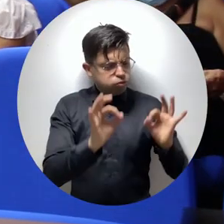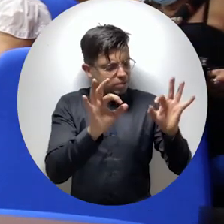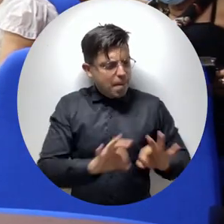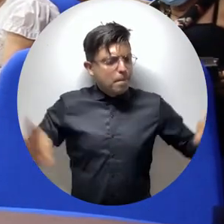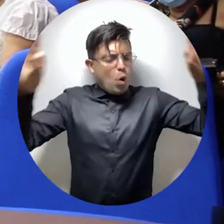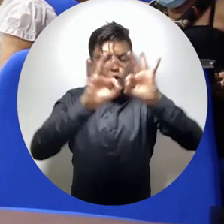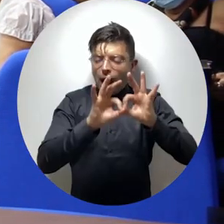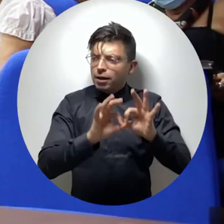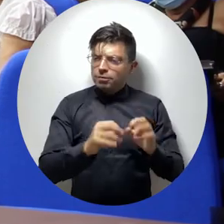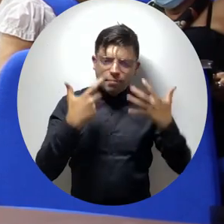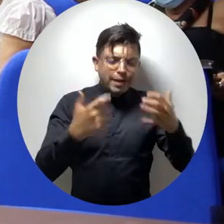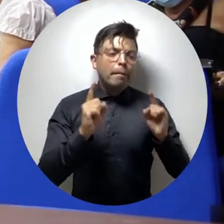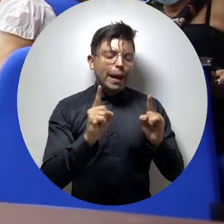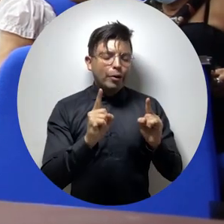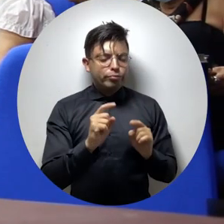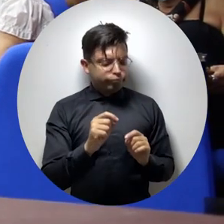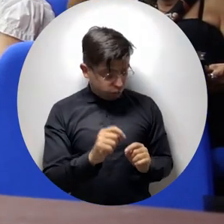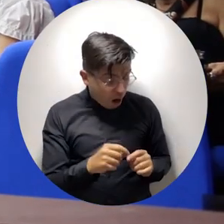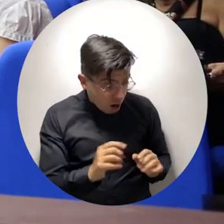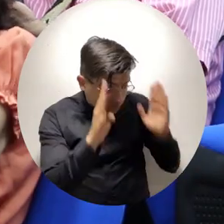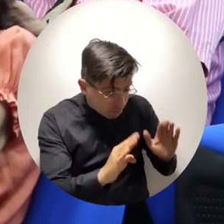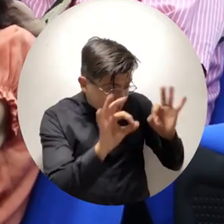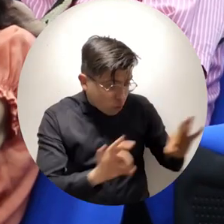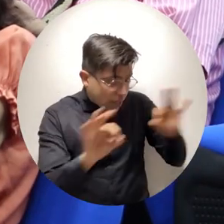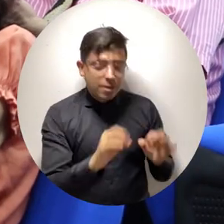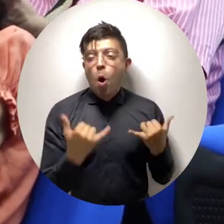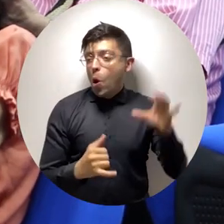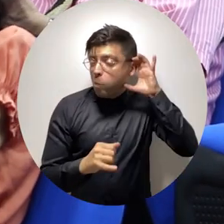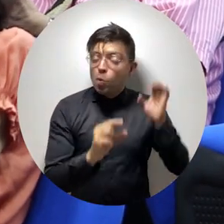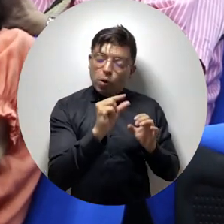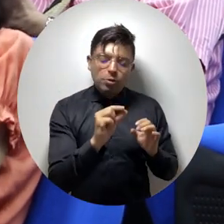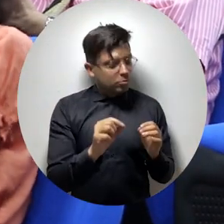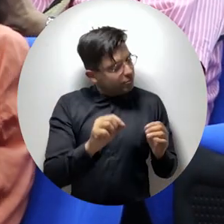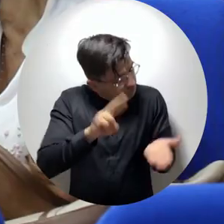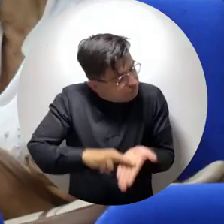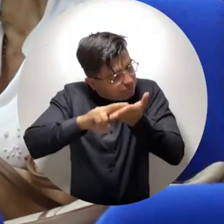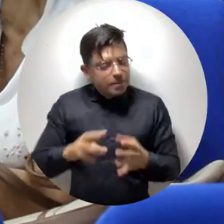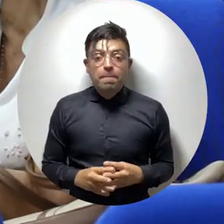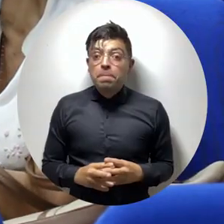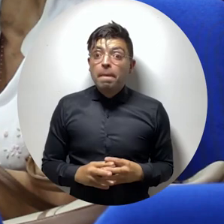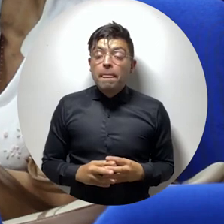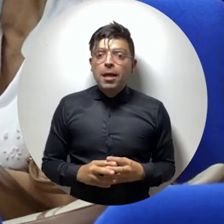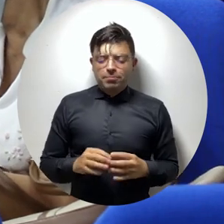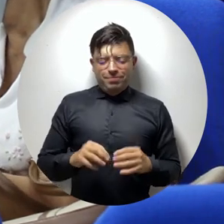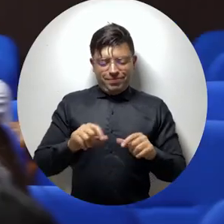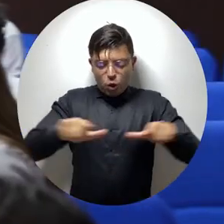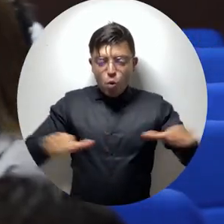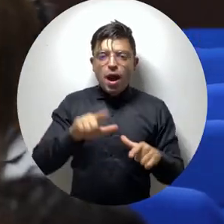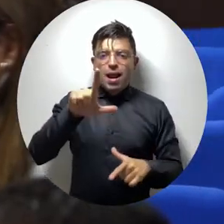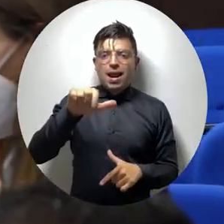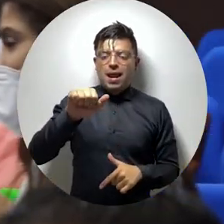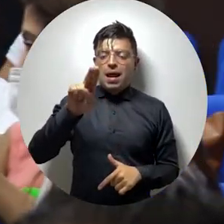insisto, se dice que es la más importante, pero es la que menos importancia se les da. La sala de proyección La Langosta Azul fue el epicentro del acto de